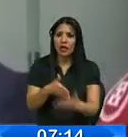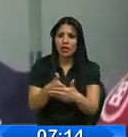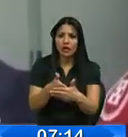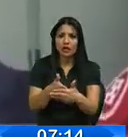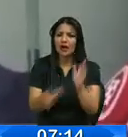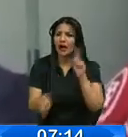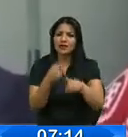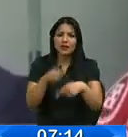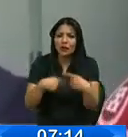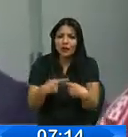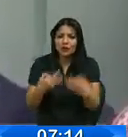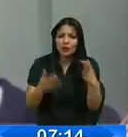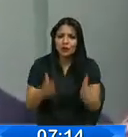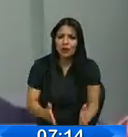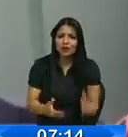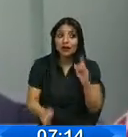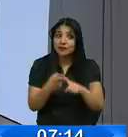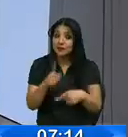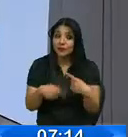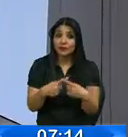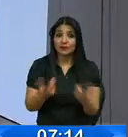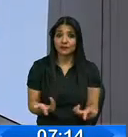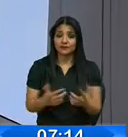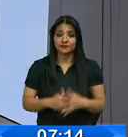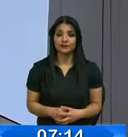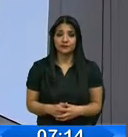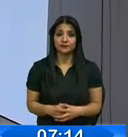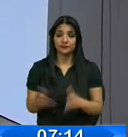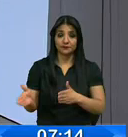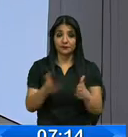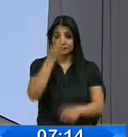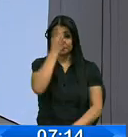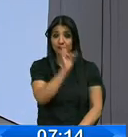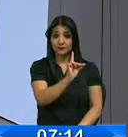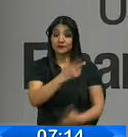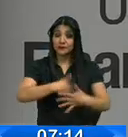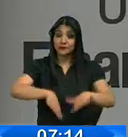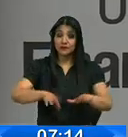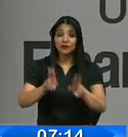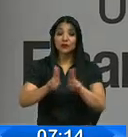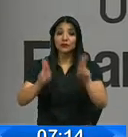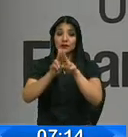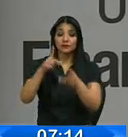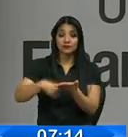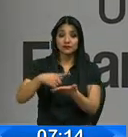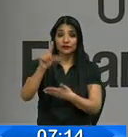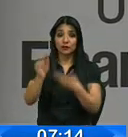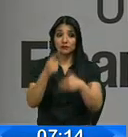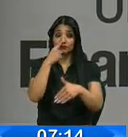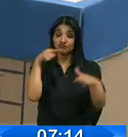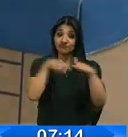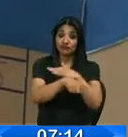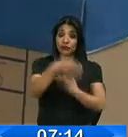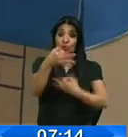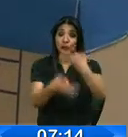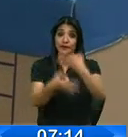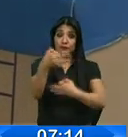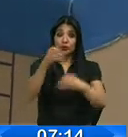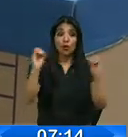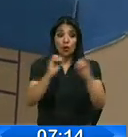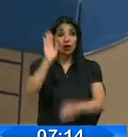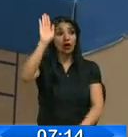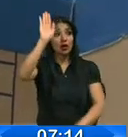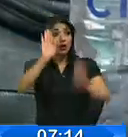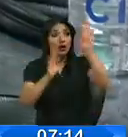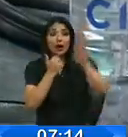¿Hasta cuándo, señores jueces? ¿Hasta cuándo? Con la resolución del tribunal, la UAFE no podrá intervenir en el juicio ni podrá dar sus